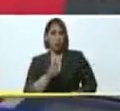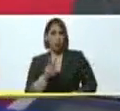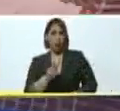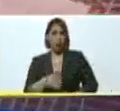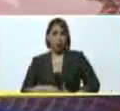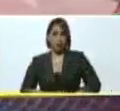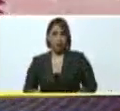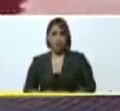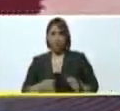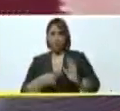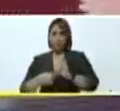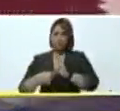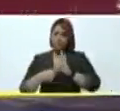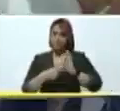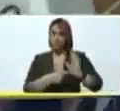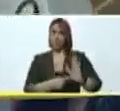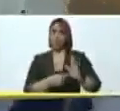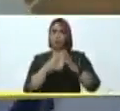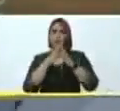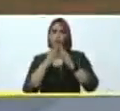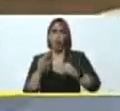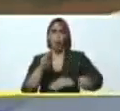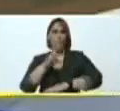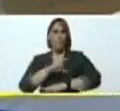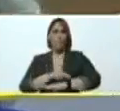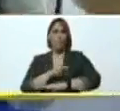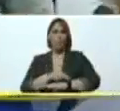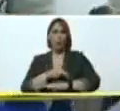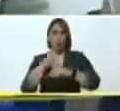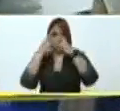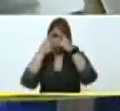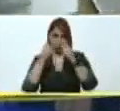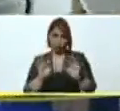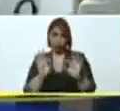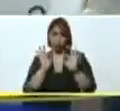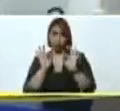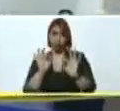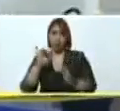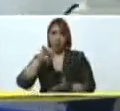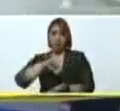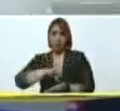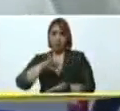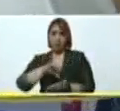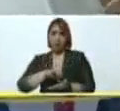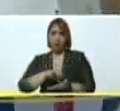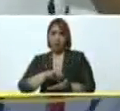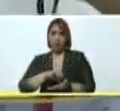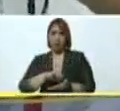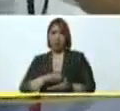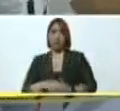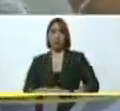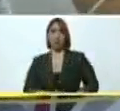como lo están demostrando estos médicos especialistas de acá del centro hemato